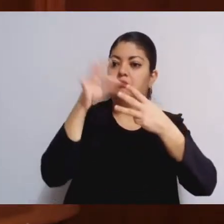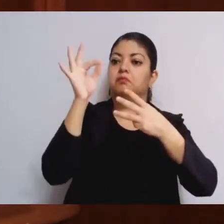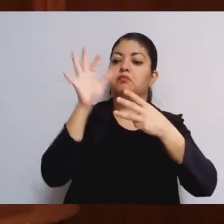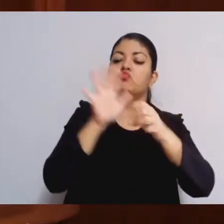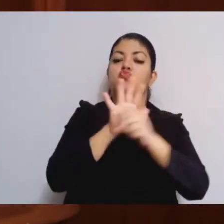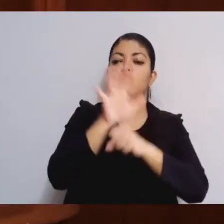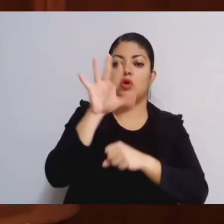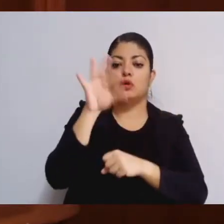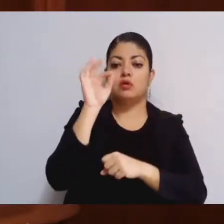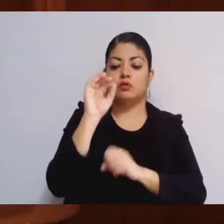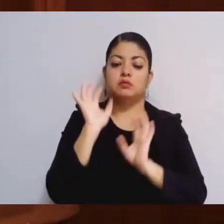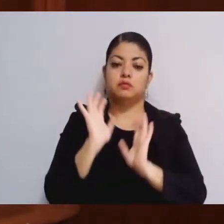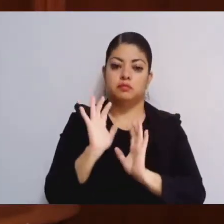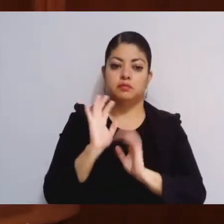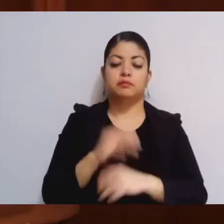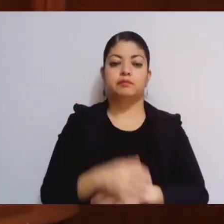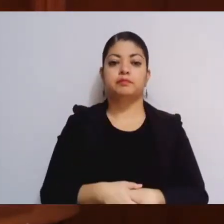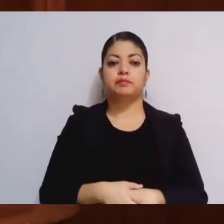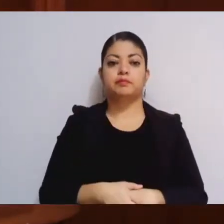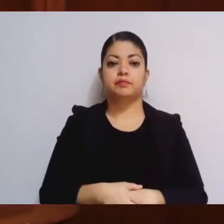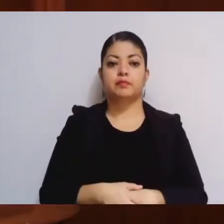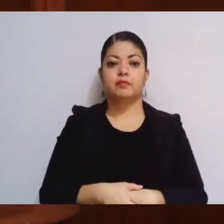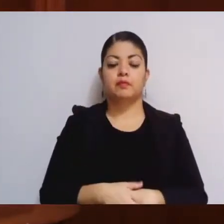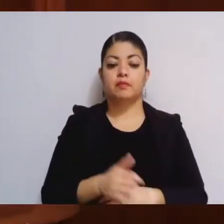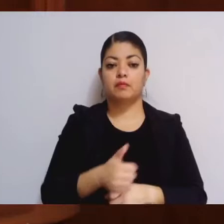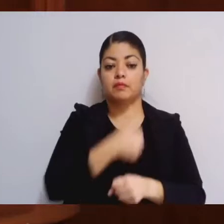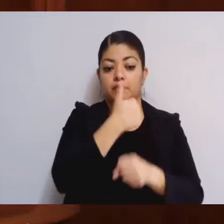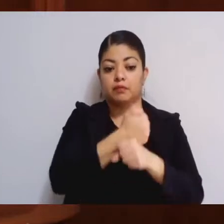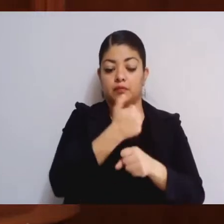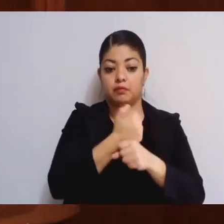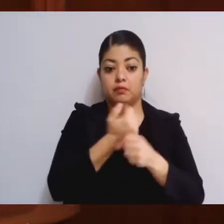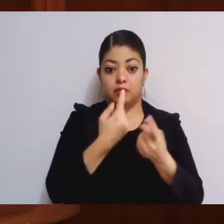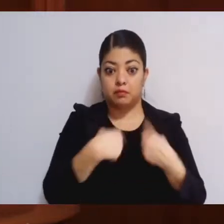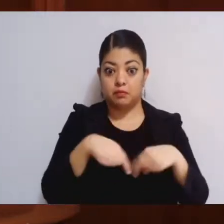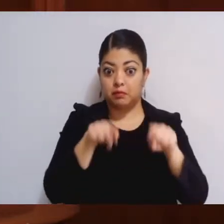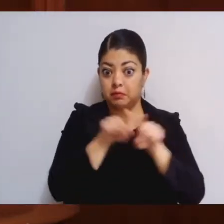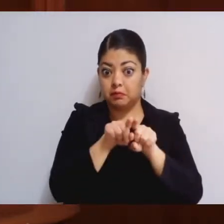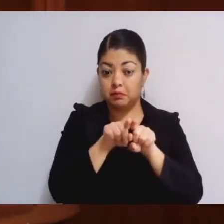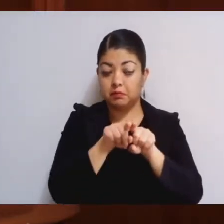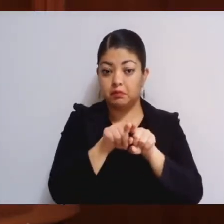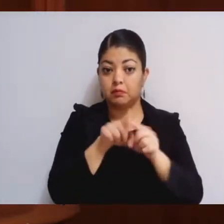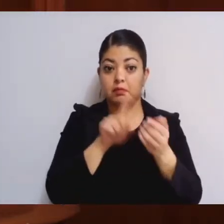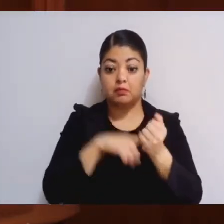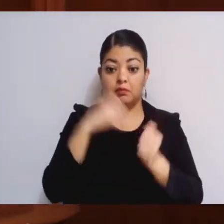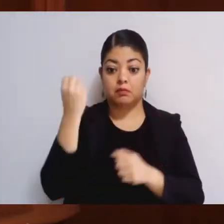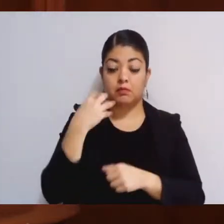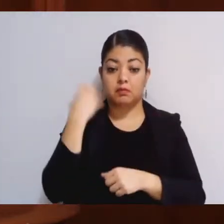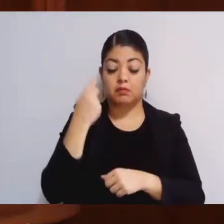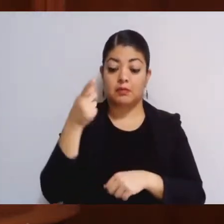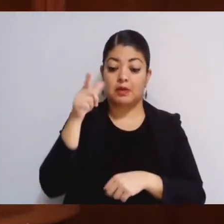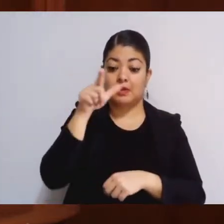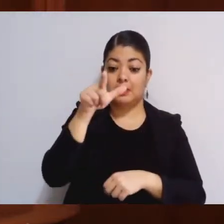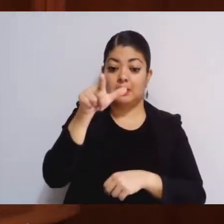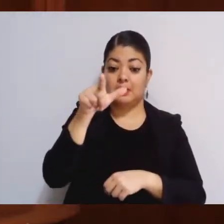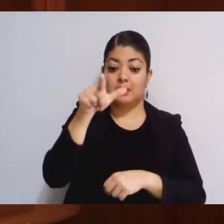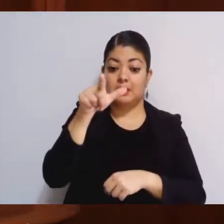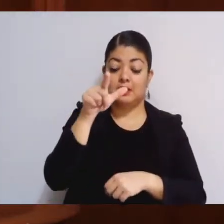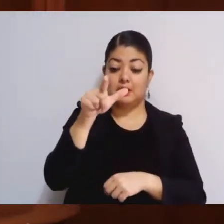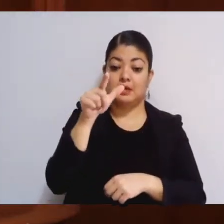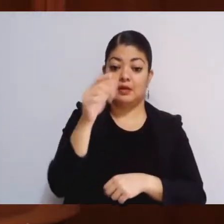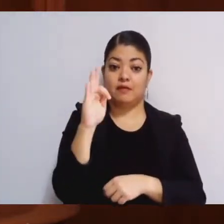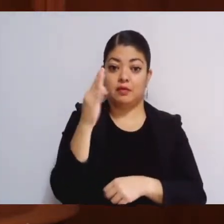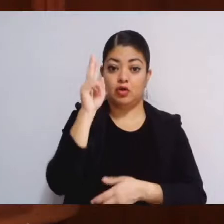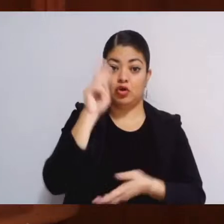la terna respectiva. Sexto, en consecuencia, en sesión celebrada el 17 de febrero del